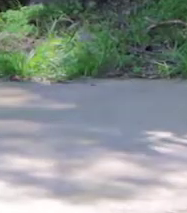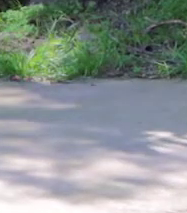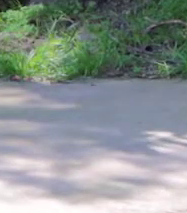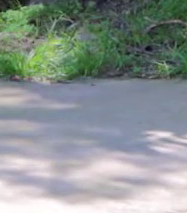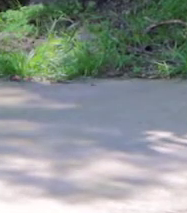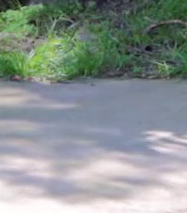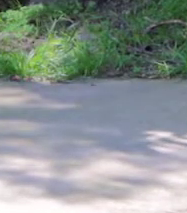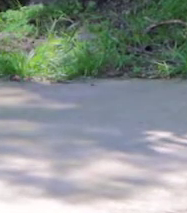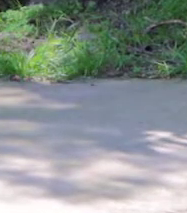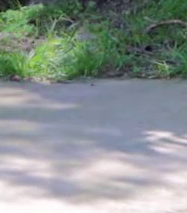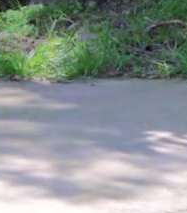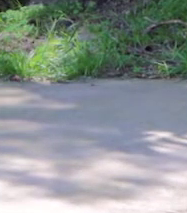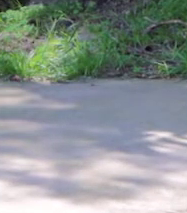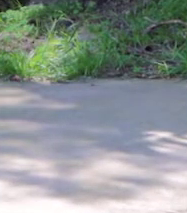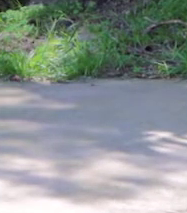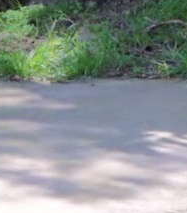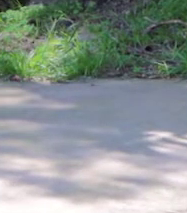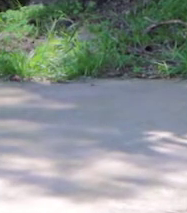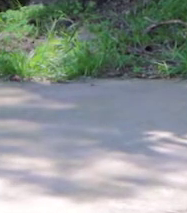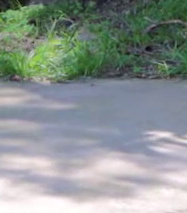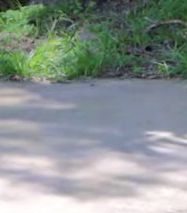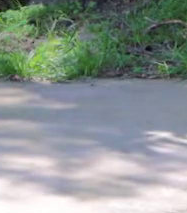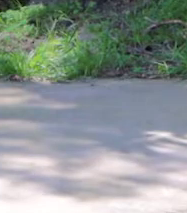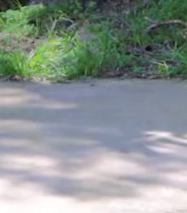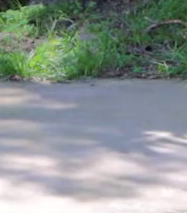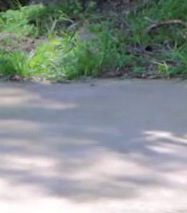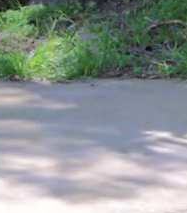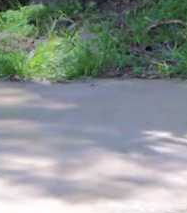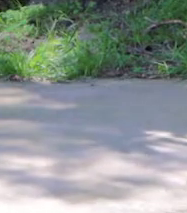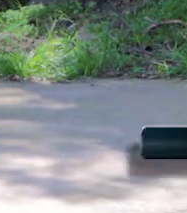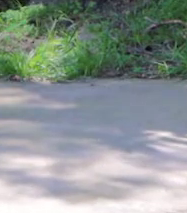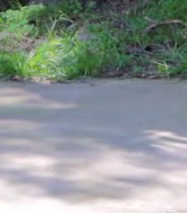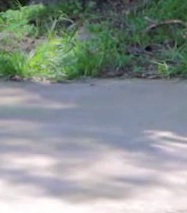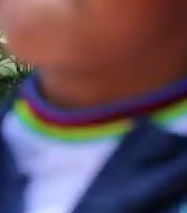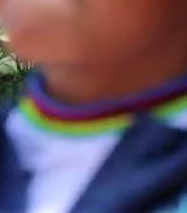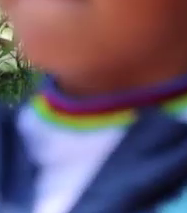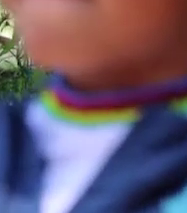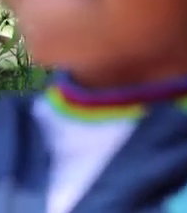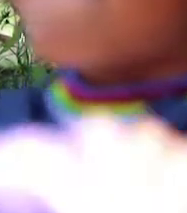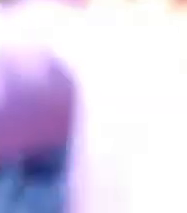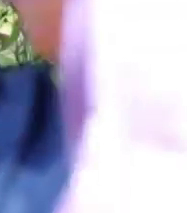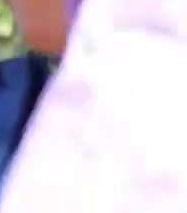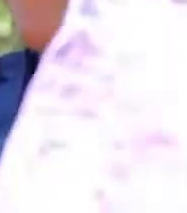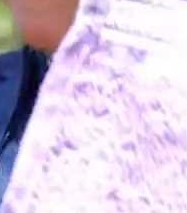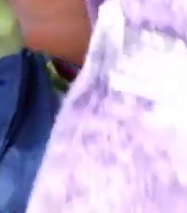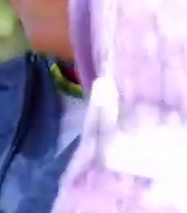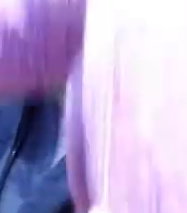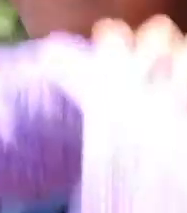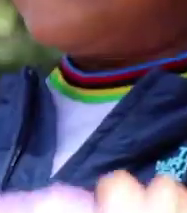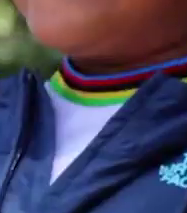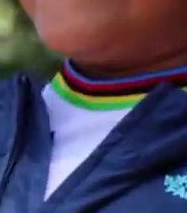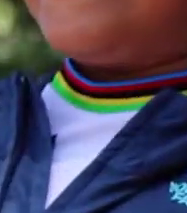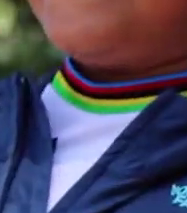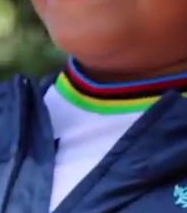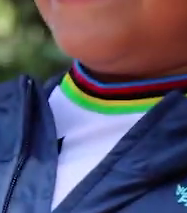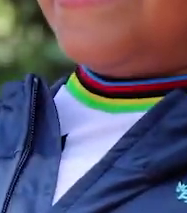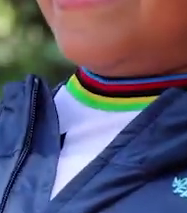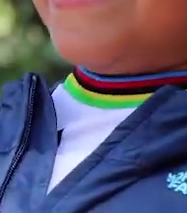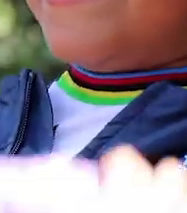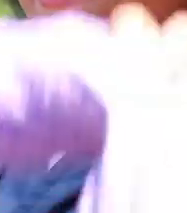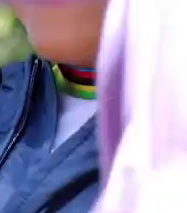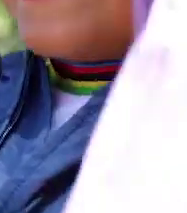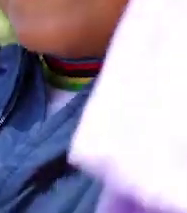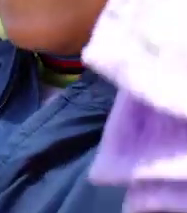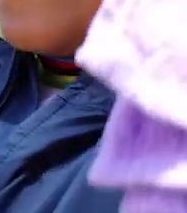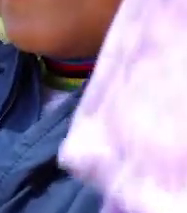Con tensión. Que se vea la tensión de la toalla. No se debe de doblar. Venga. La posición. Mantén la posición. Una vez